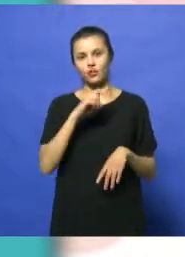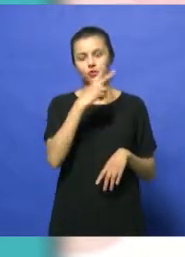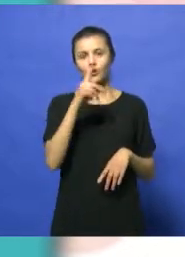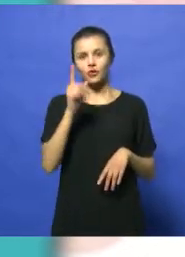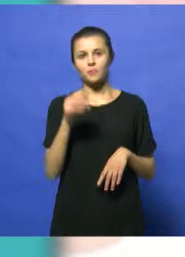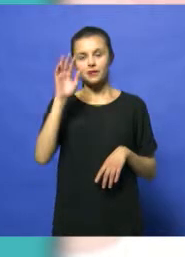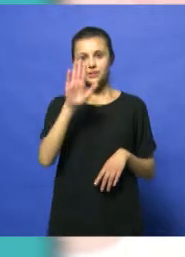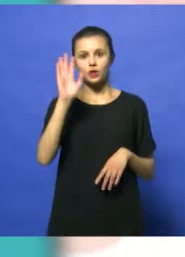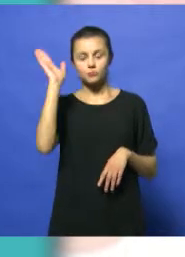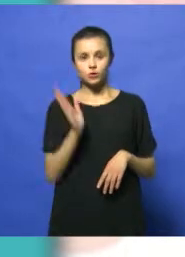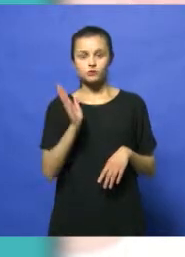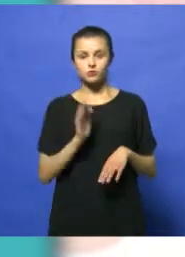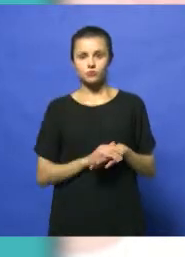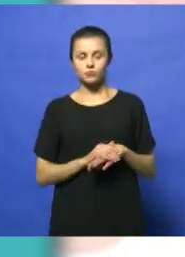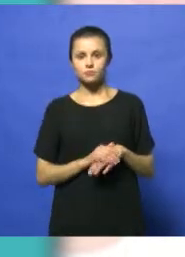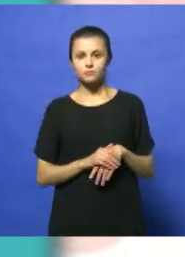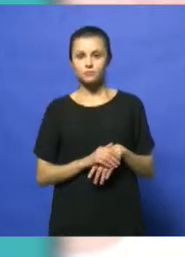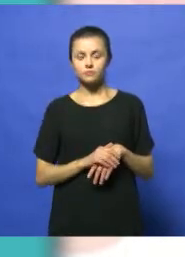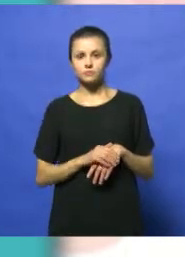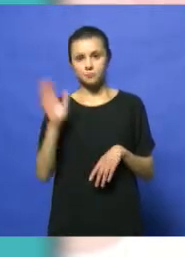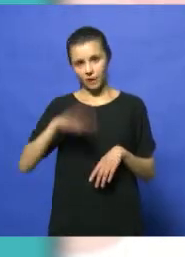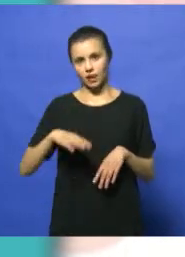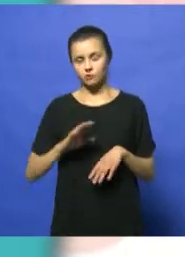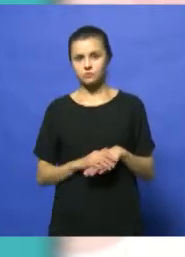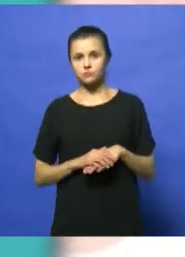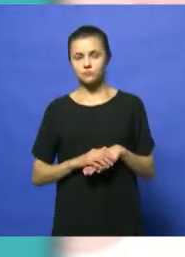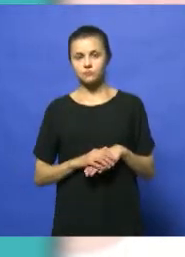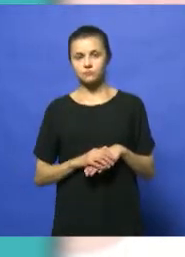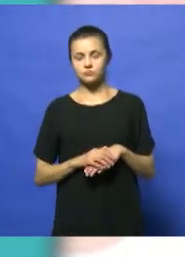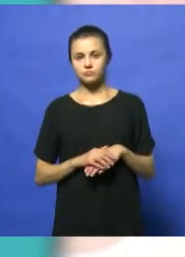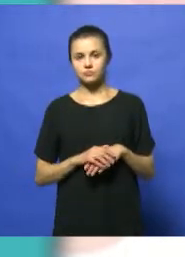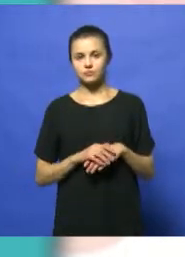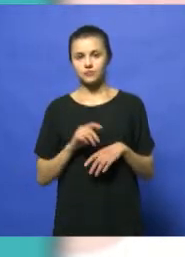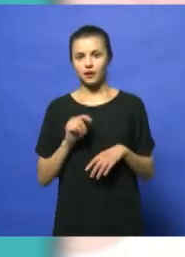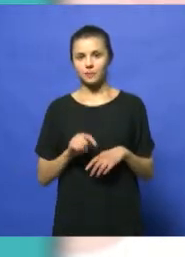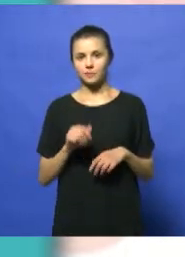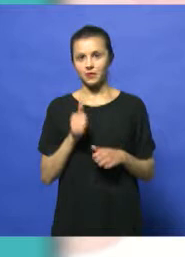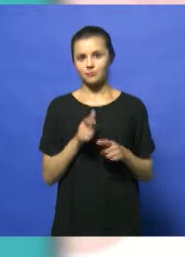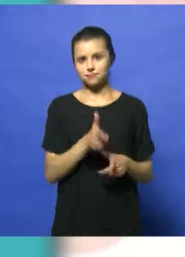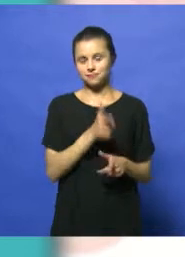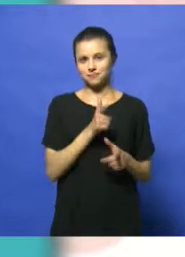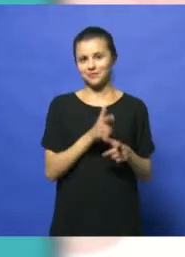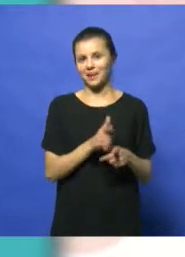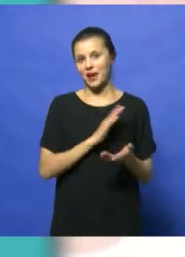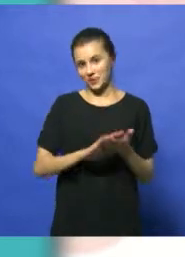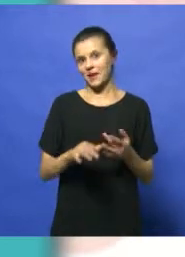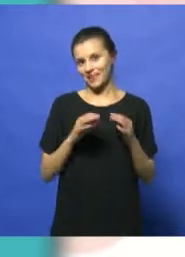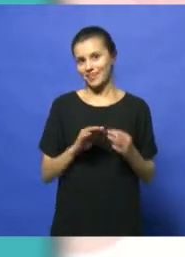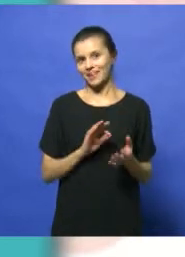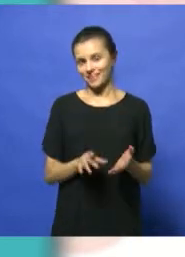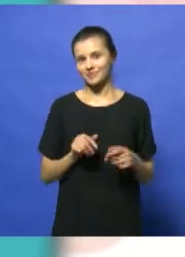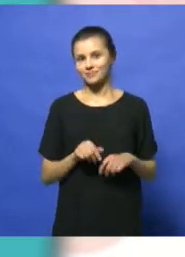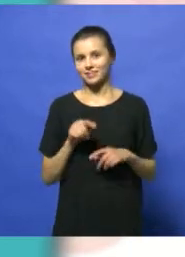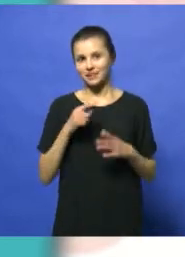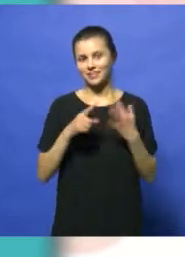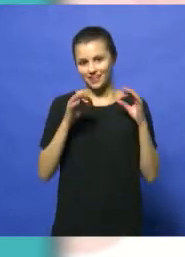,5% menos. A Klaus Miller creo que le regalaron una moradora nuevita, cero kilómetros. Bueno, bajaron las